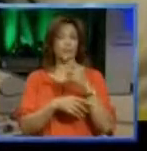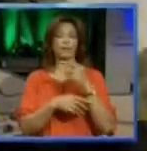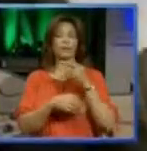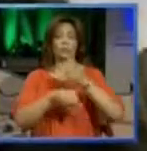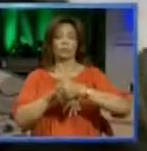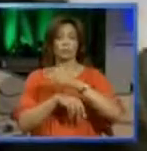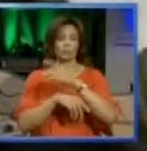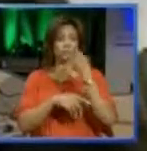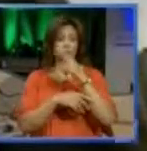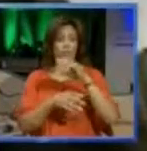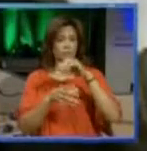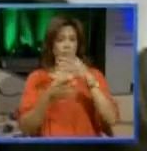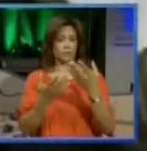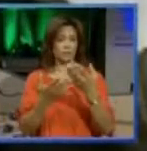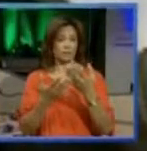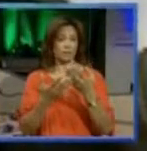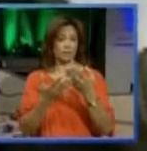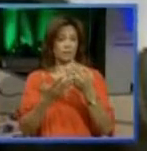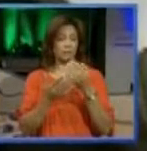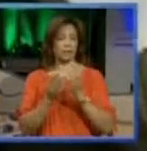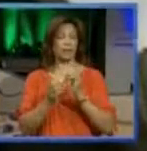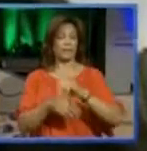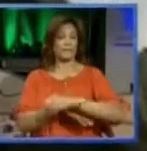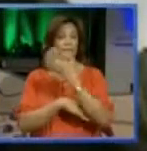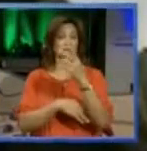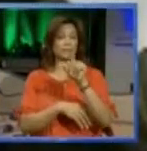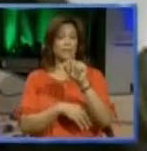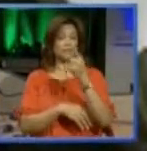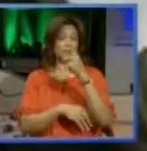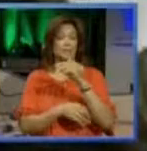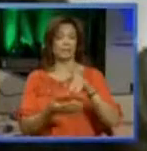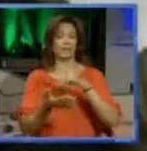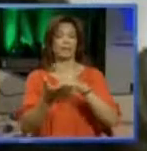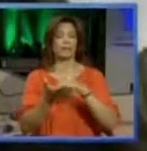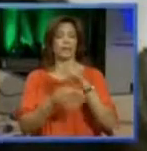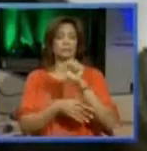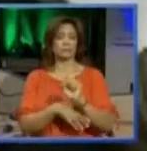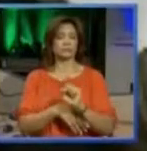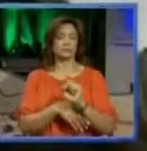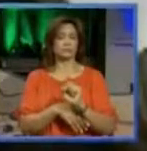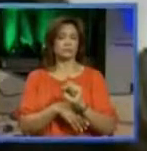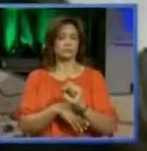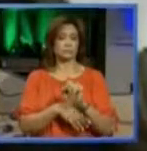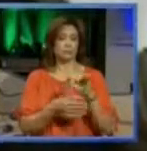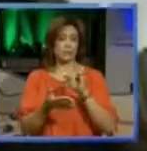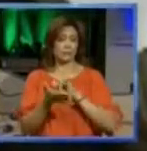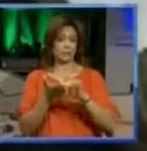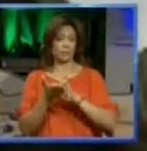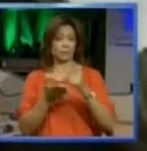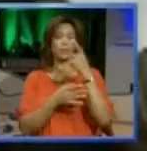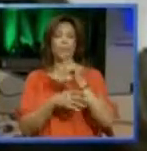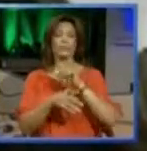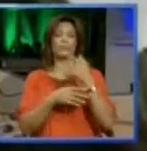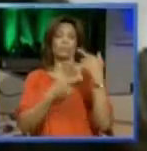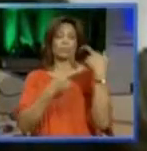acusada el 20 de marzo de este año en el distrito sur de Nueva York. Ella fue acusada